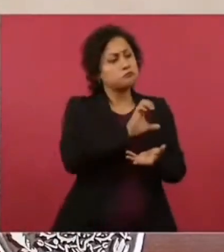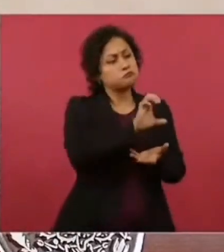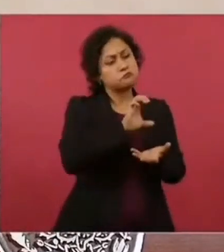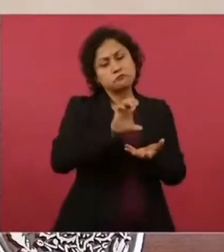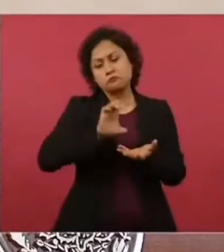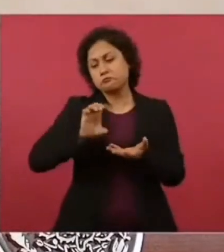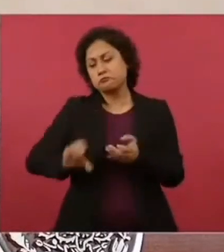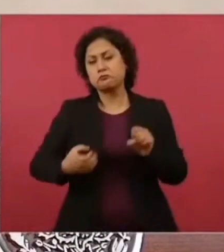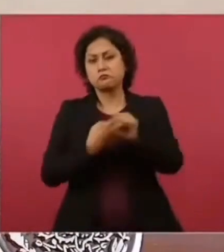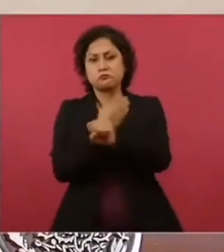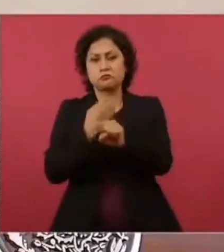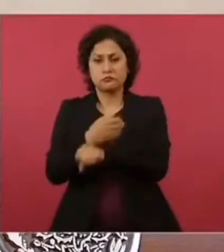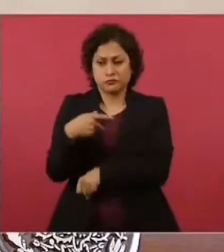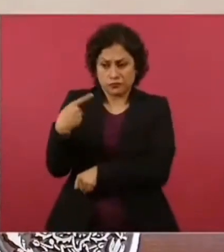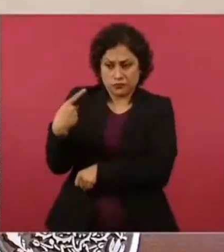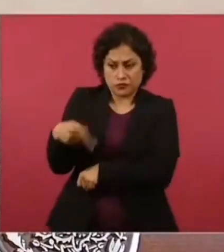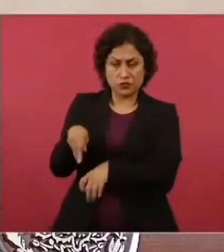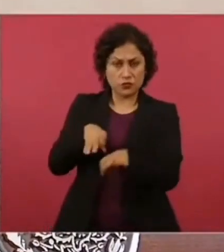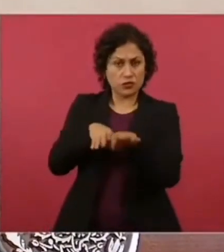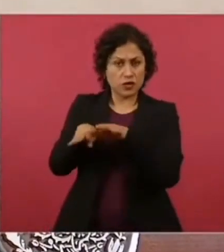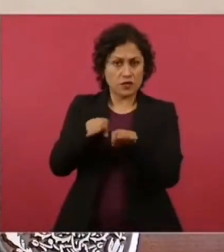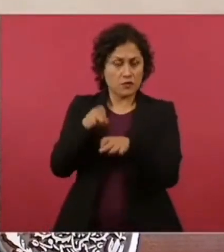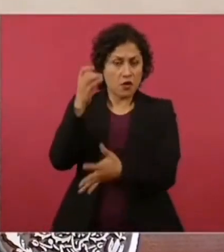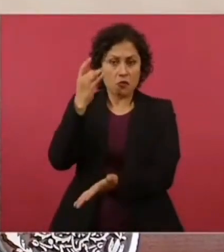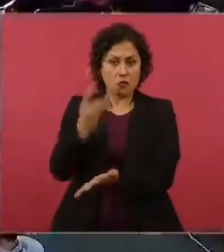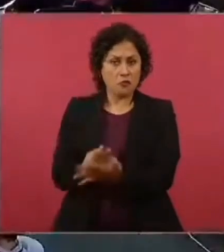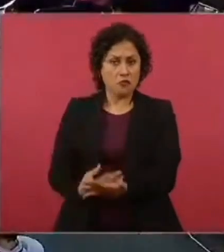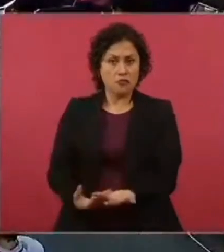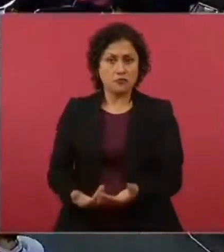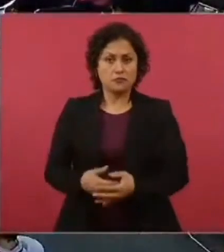su función, la Secretaría de Salud.